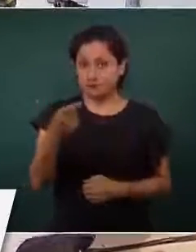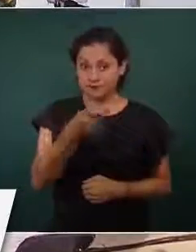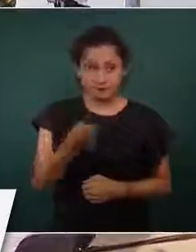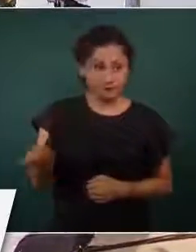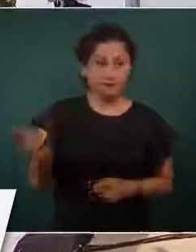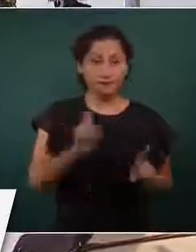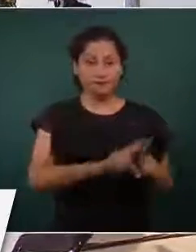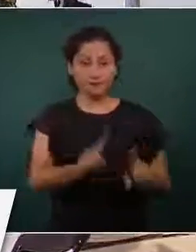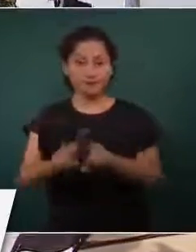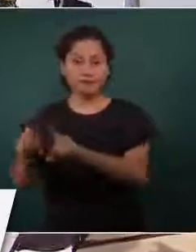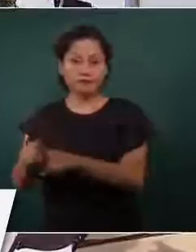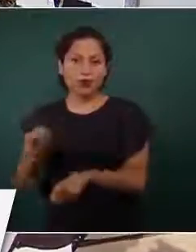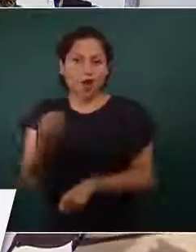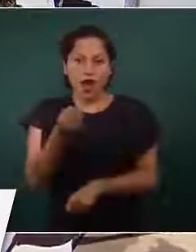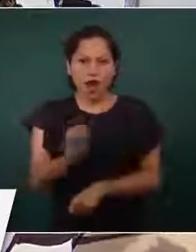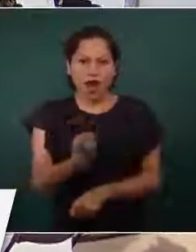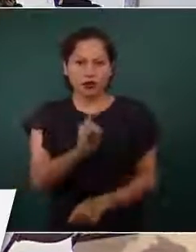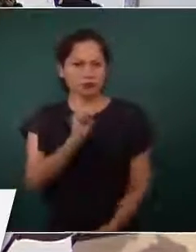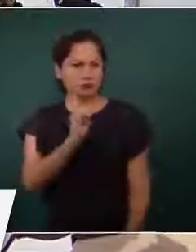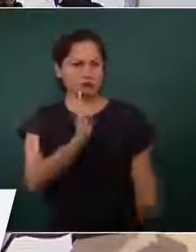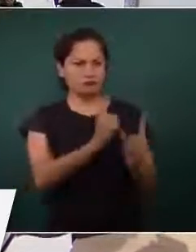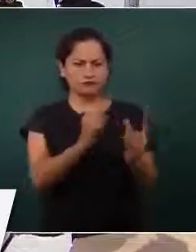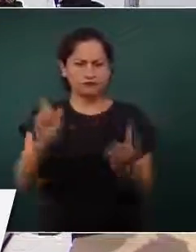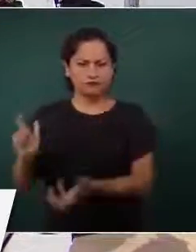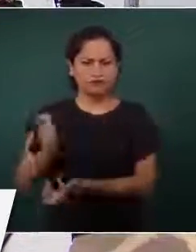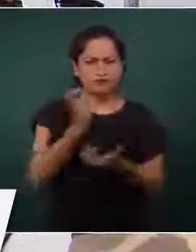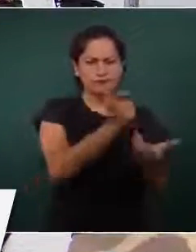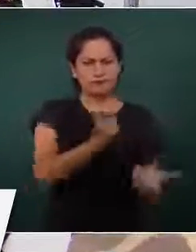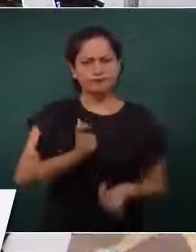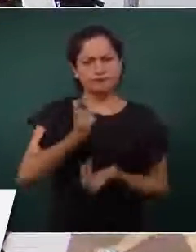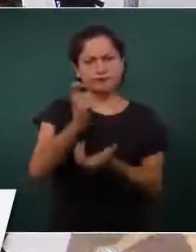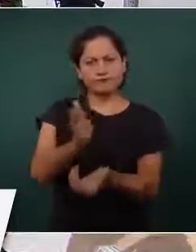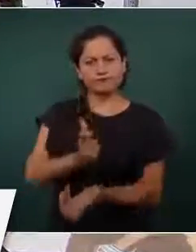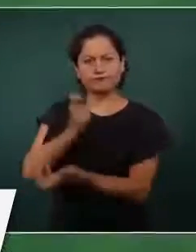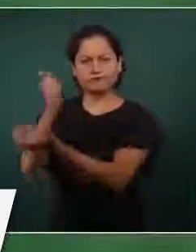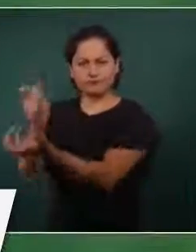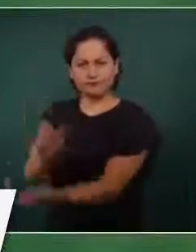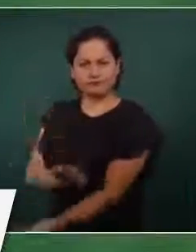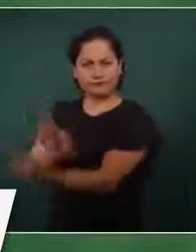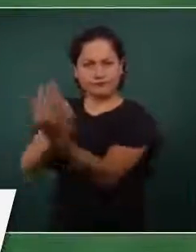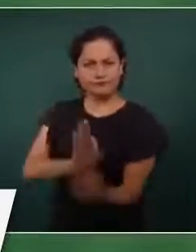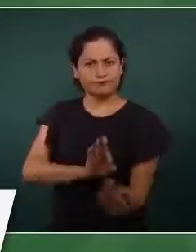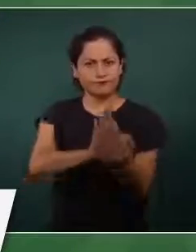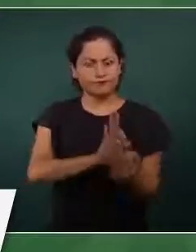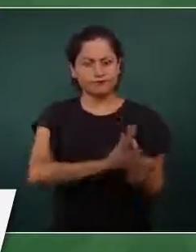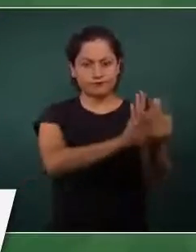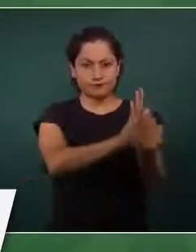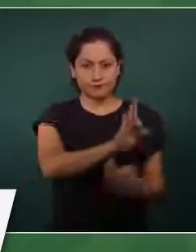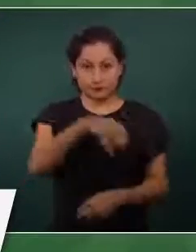entregando de manera directa estos apoyos. Aquí en Guerrero,